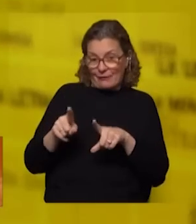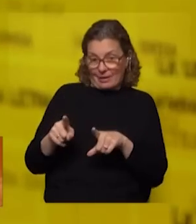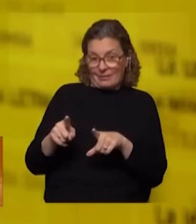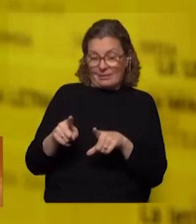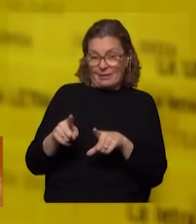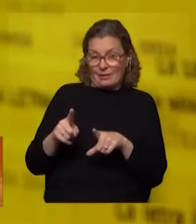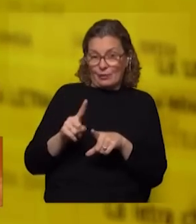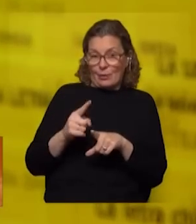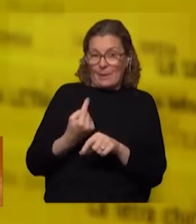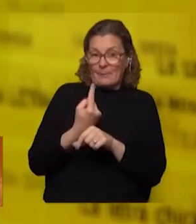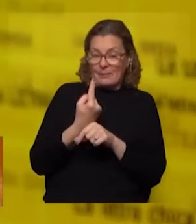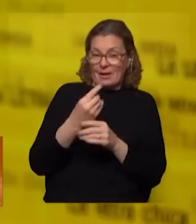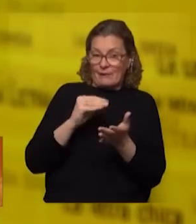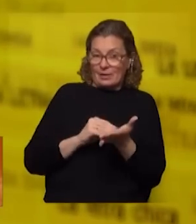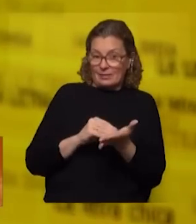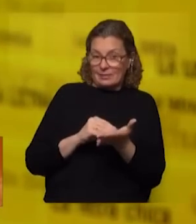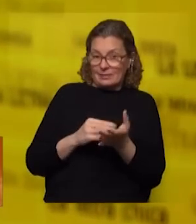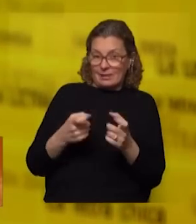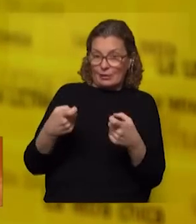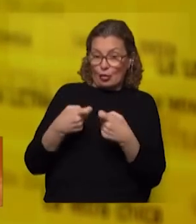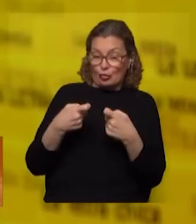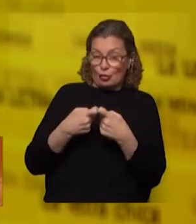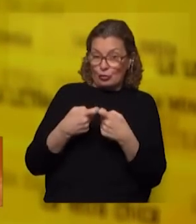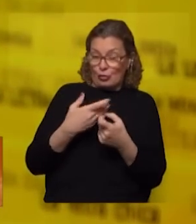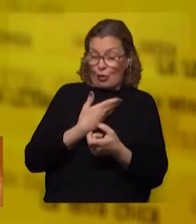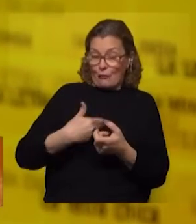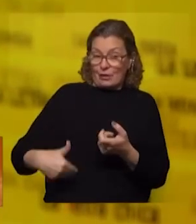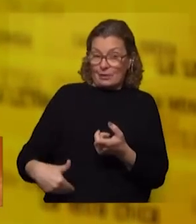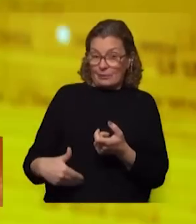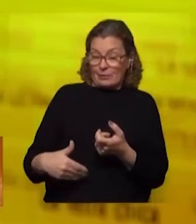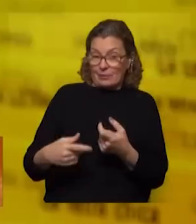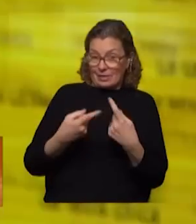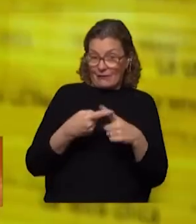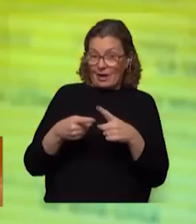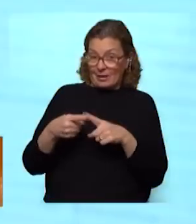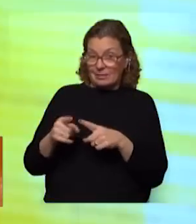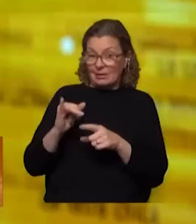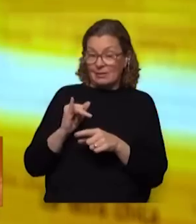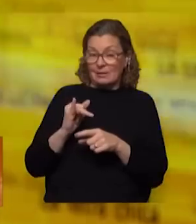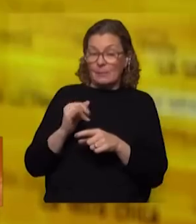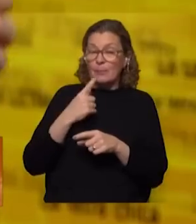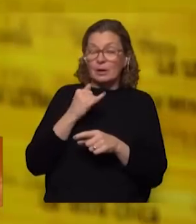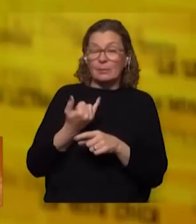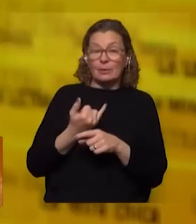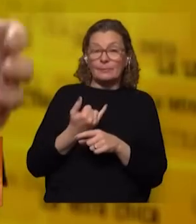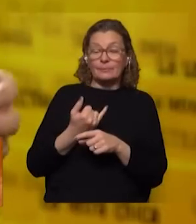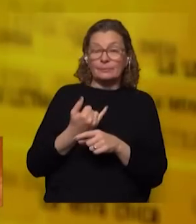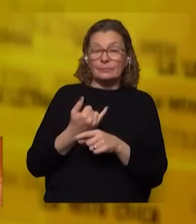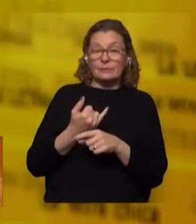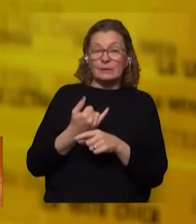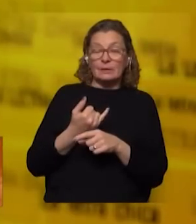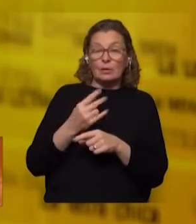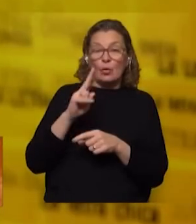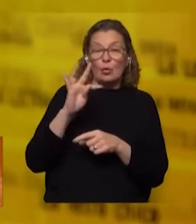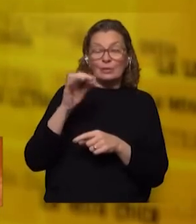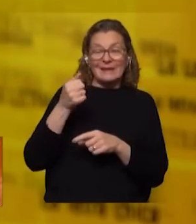que no es la primera que aparece en la coalición han aparecido distintos tipos ¿no? porque por ejemplo la eutanasia ha habido